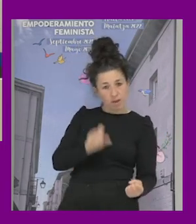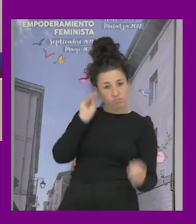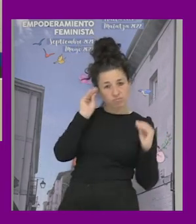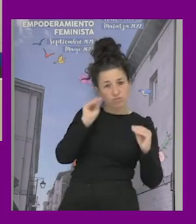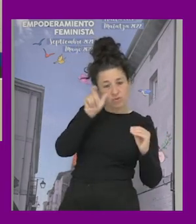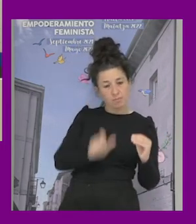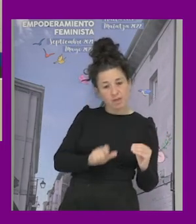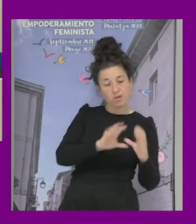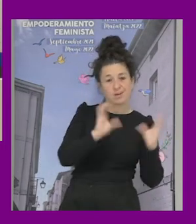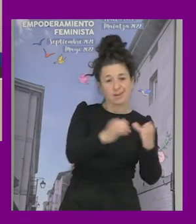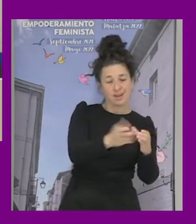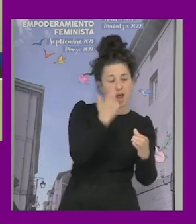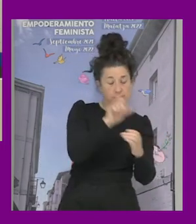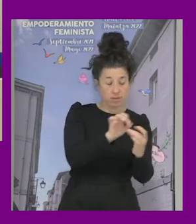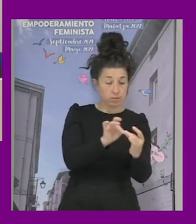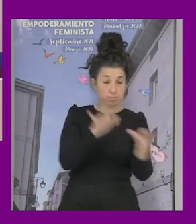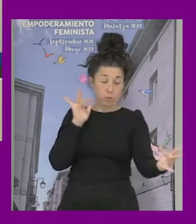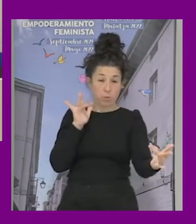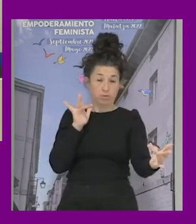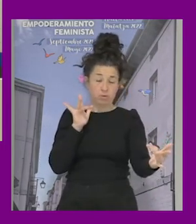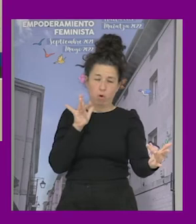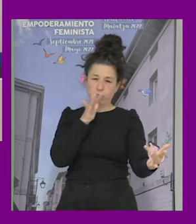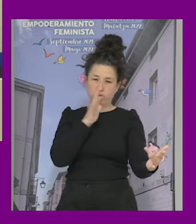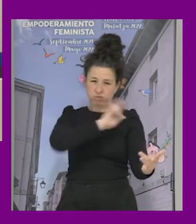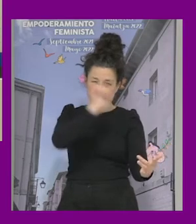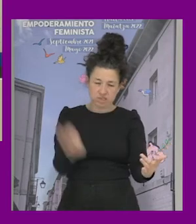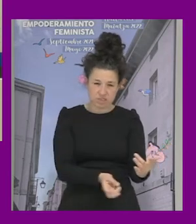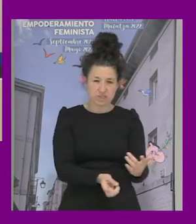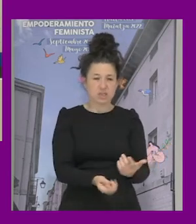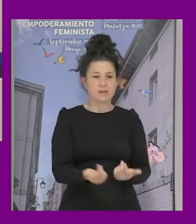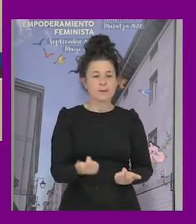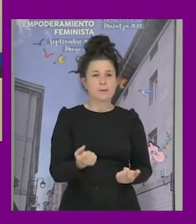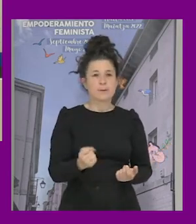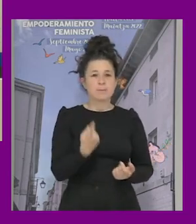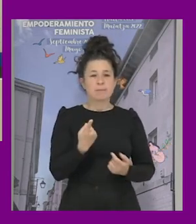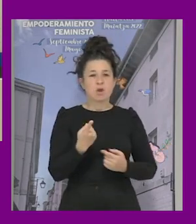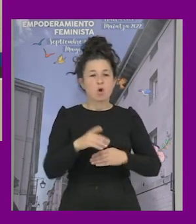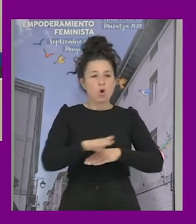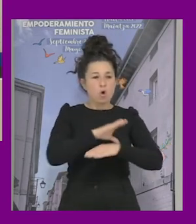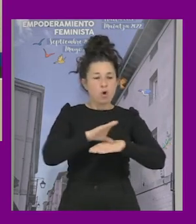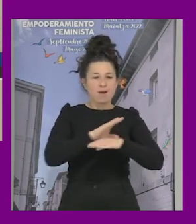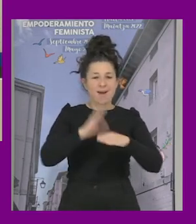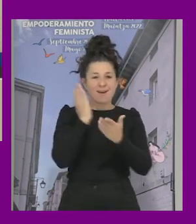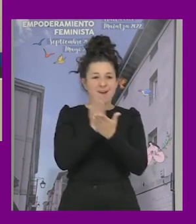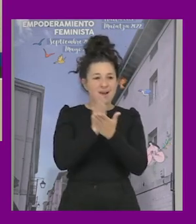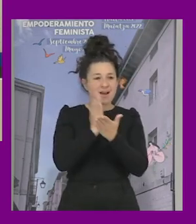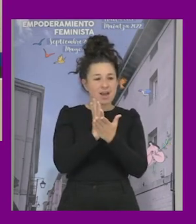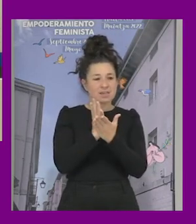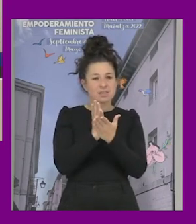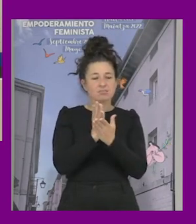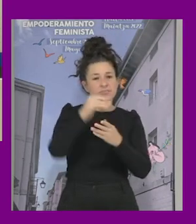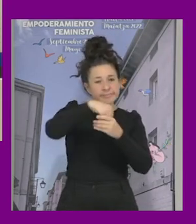por varias líneas yo recuerdo una en clase de sociología primero de carrera trabajo ese tema